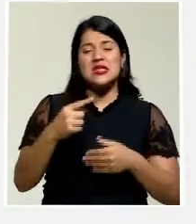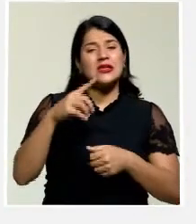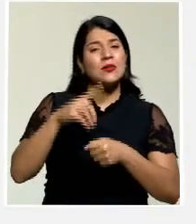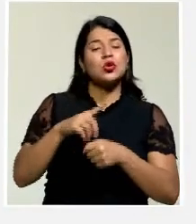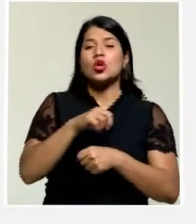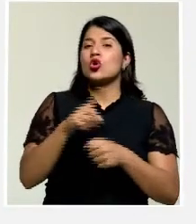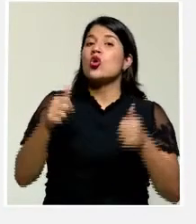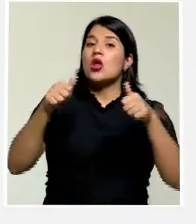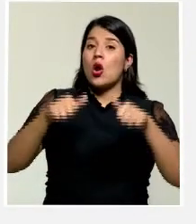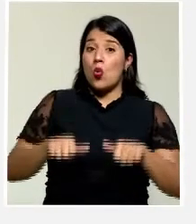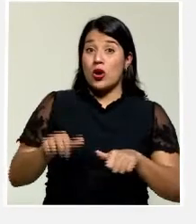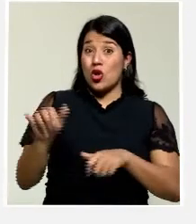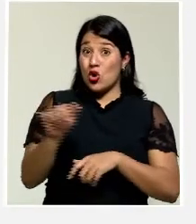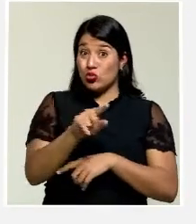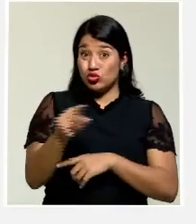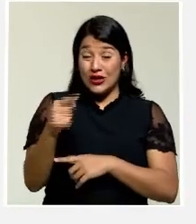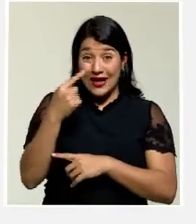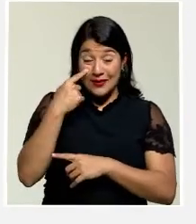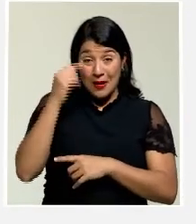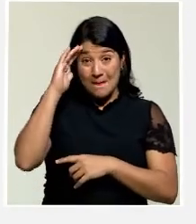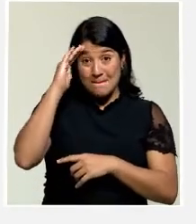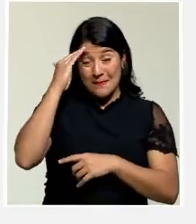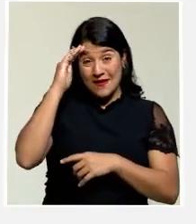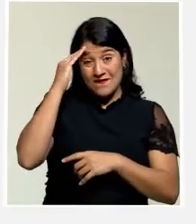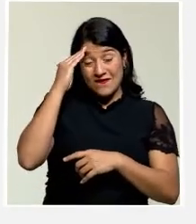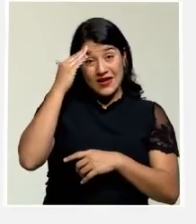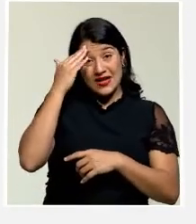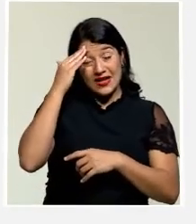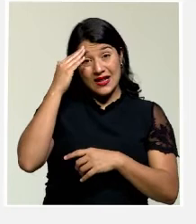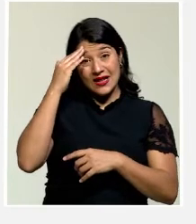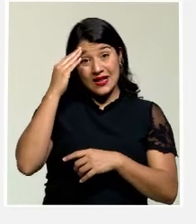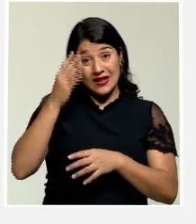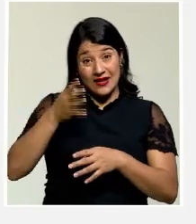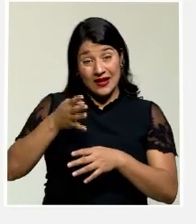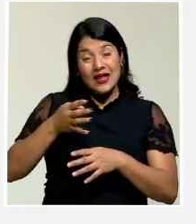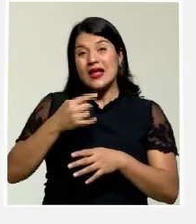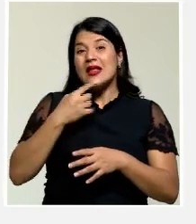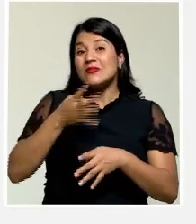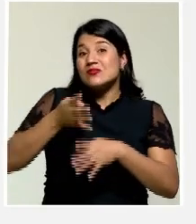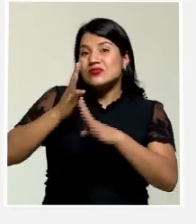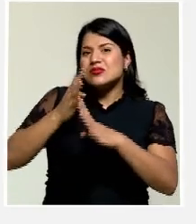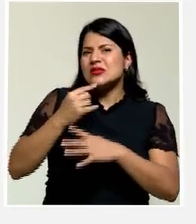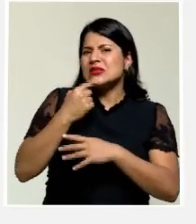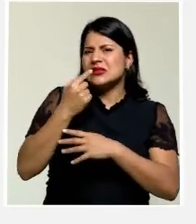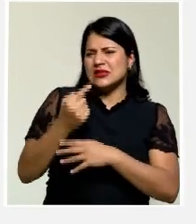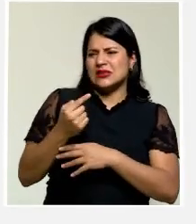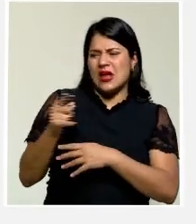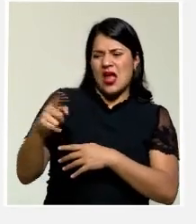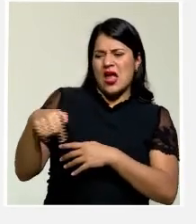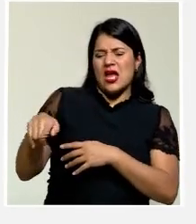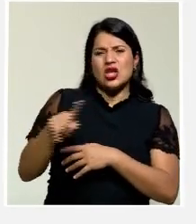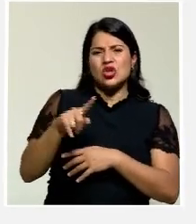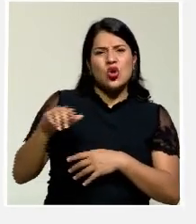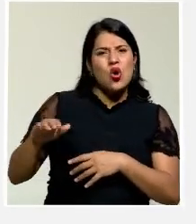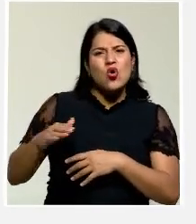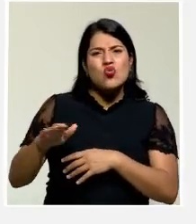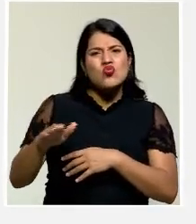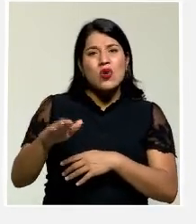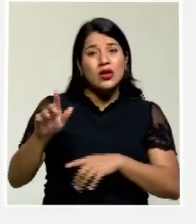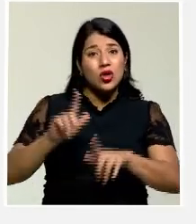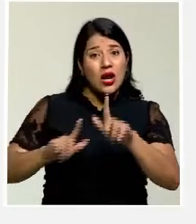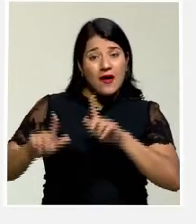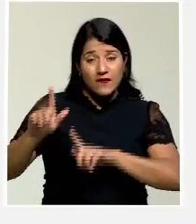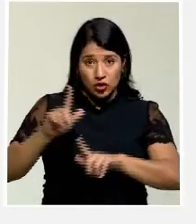en esta pantalla de su perfil de Facebook, a indicar que ellos no son ratas de laboratorio. Desde la Presidencia